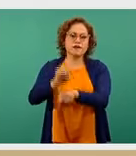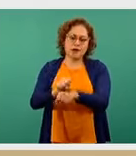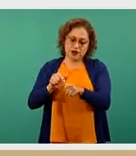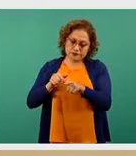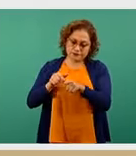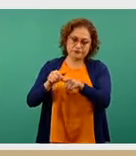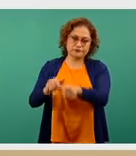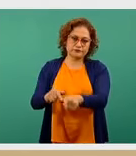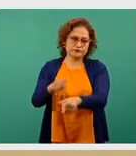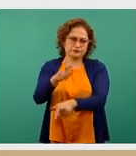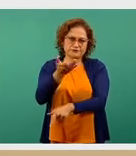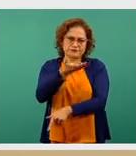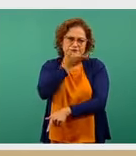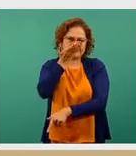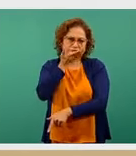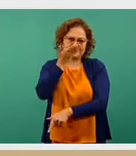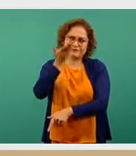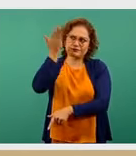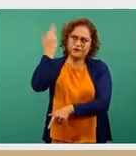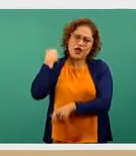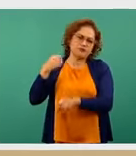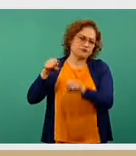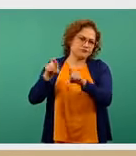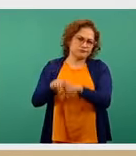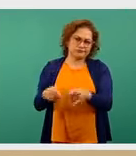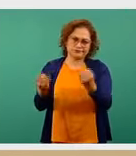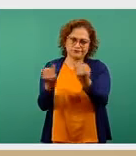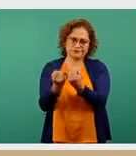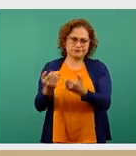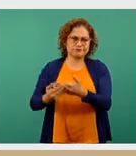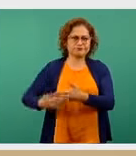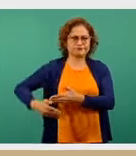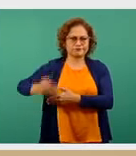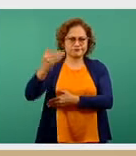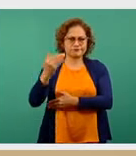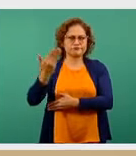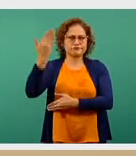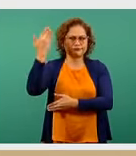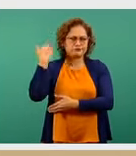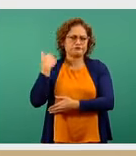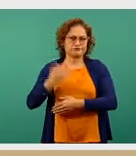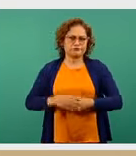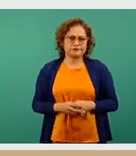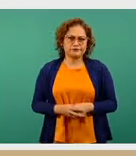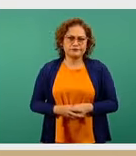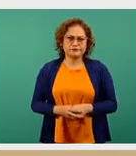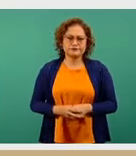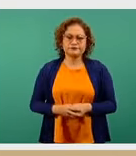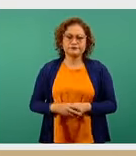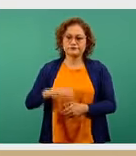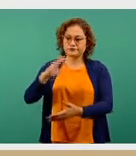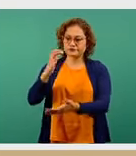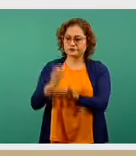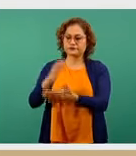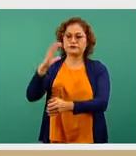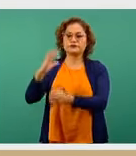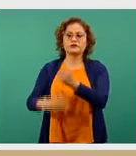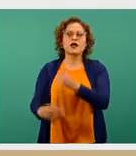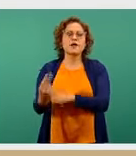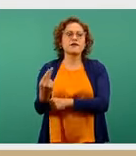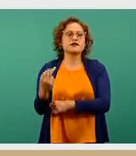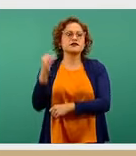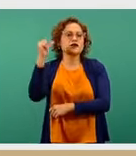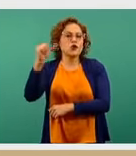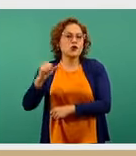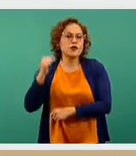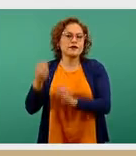la práctica de los últimos meses, desde el año pasado, hasta el 25 de abril. ¿Cuáles